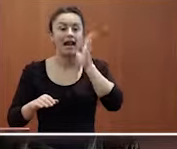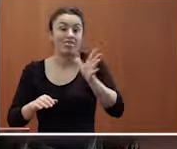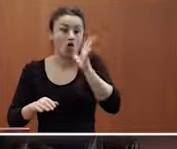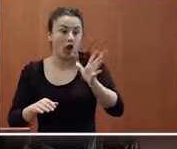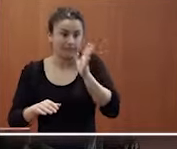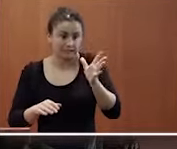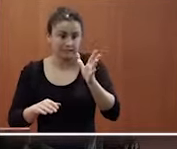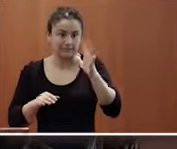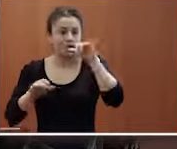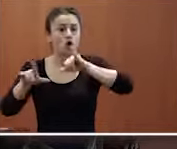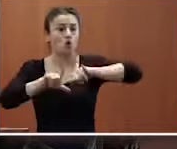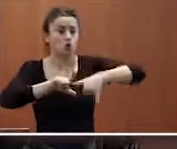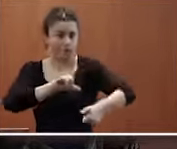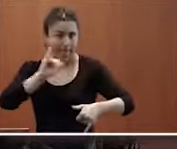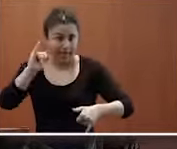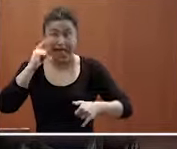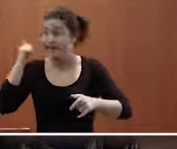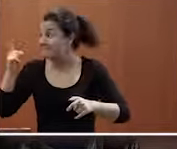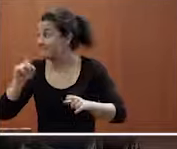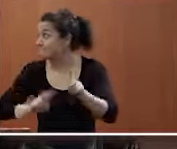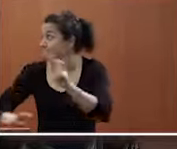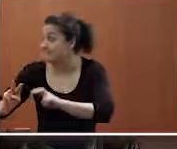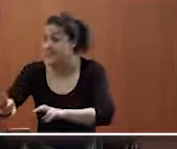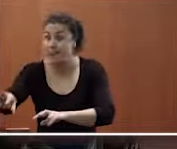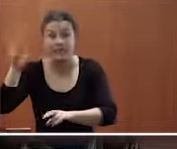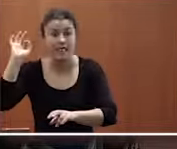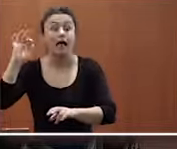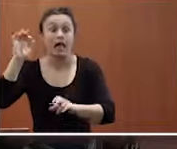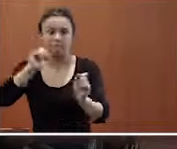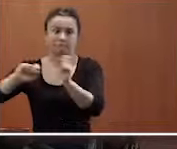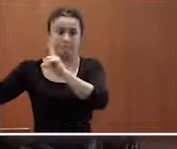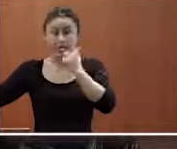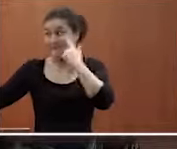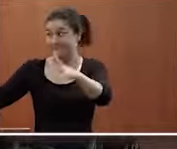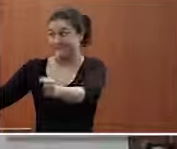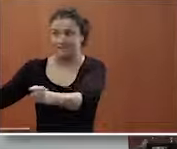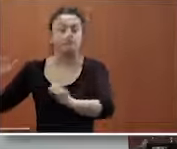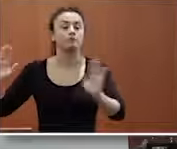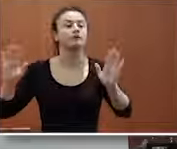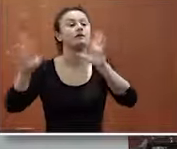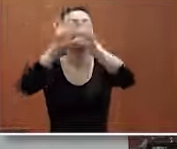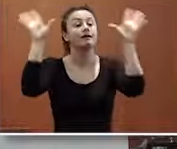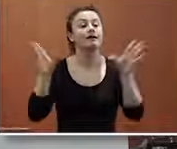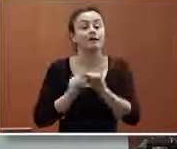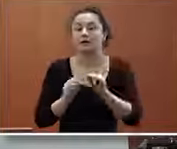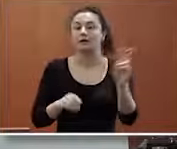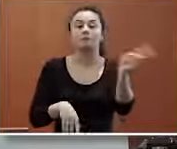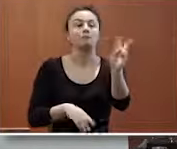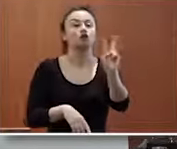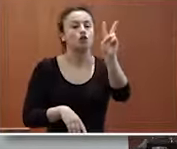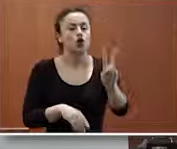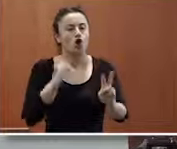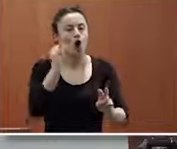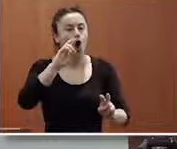el compañero técnico perdonando las complicaciones lo puede encontrar lo podemos proyectar ¿no? bueno es en definitiva esto luego hubo una versión 2 en que también estaba Jorge